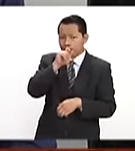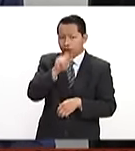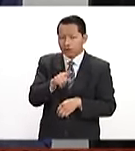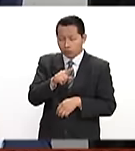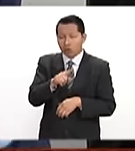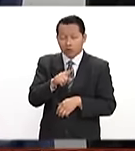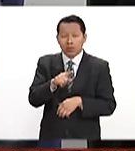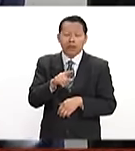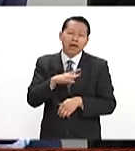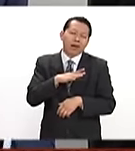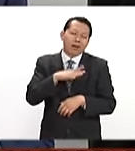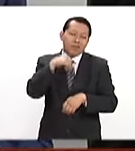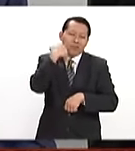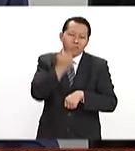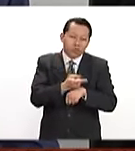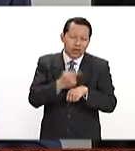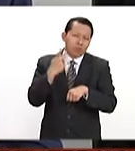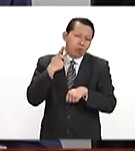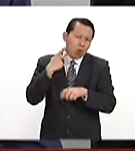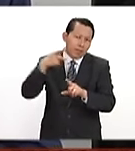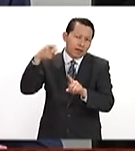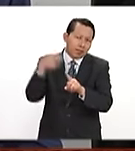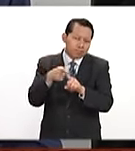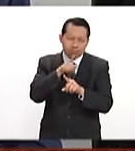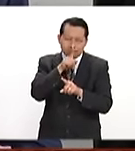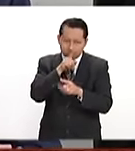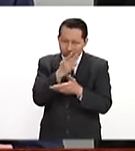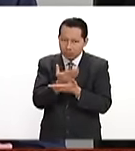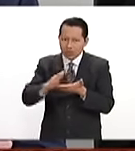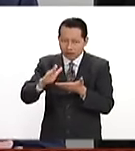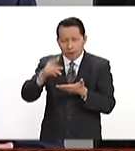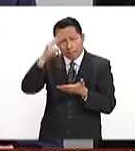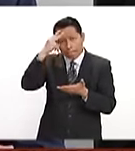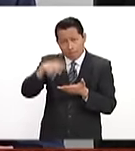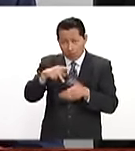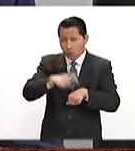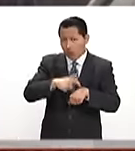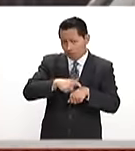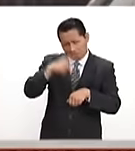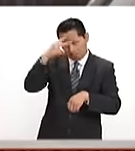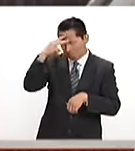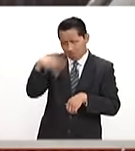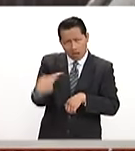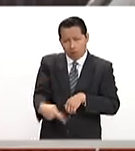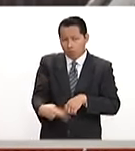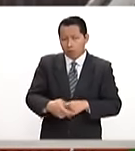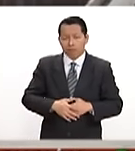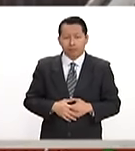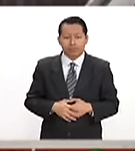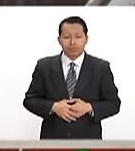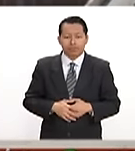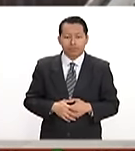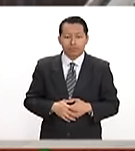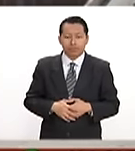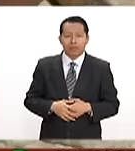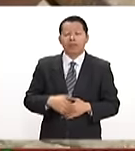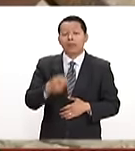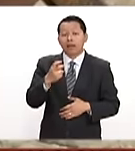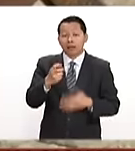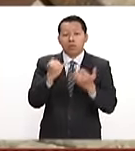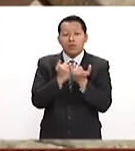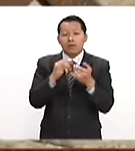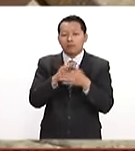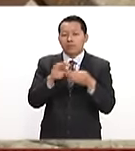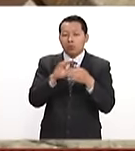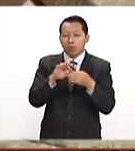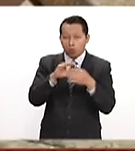alguna voluntad política específica. Pero los tiempos de México los determina México. Así es, por supuesto. Habló